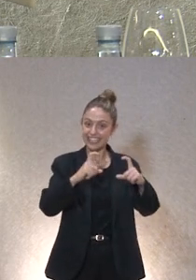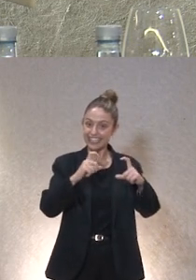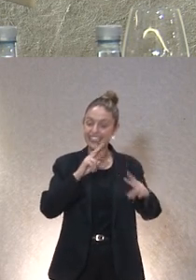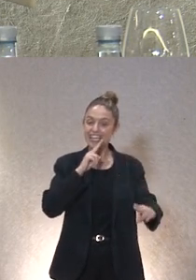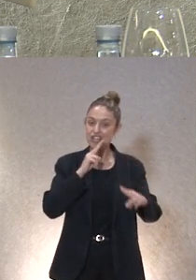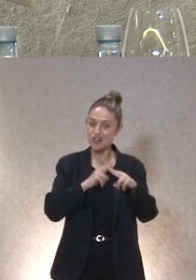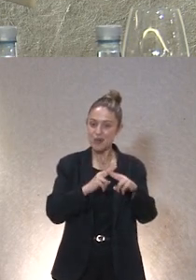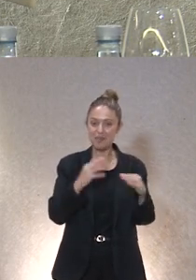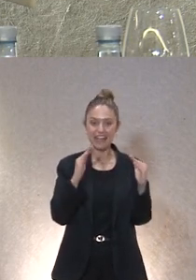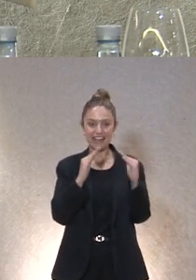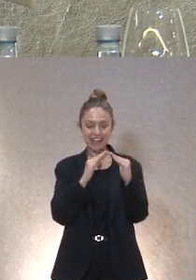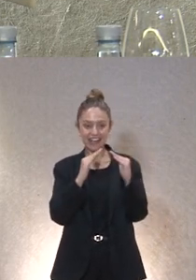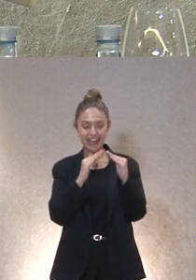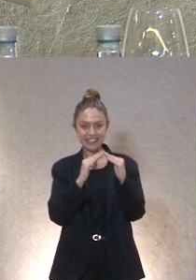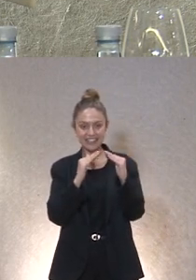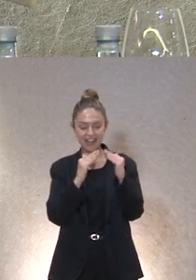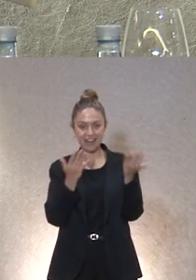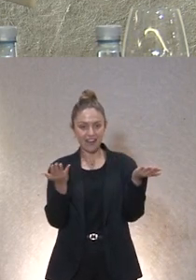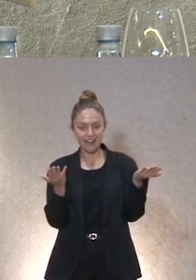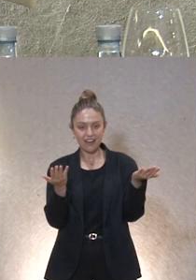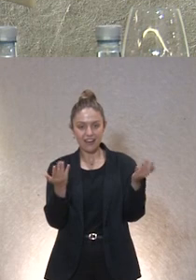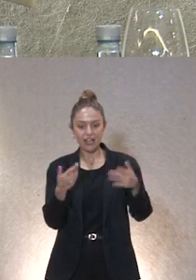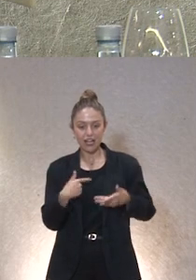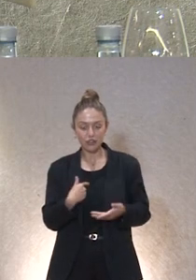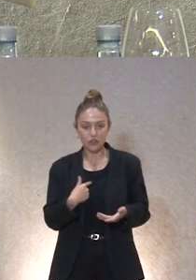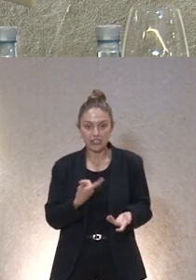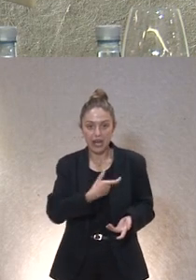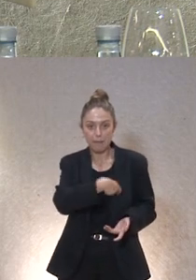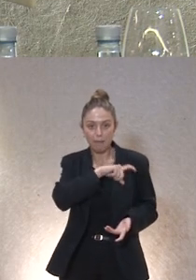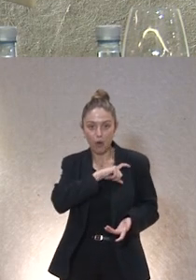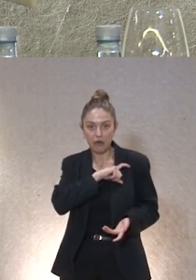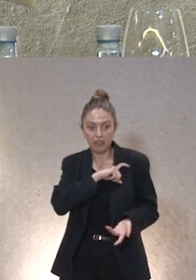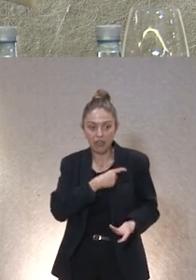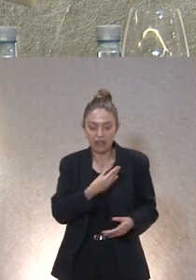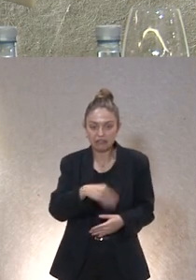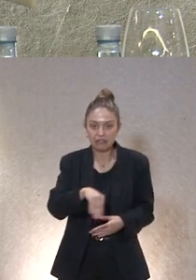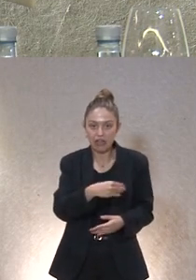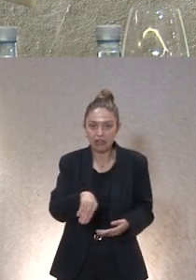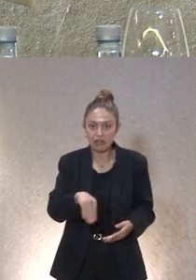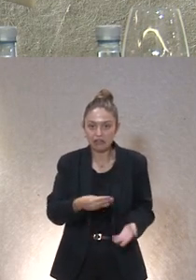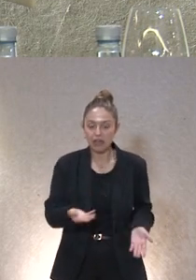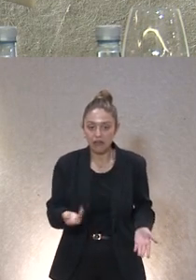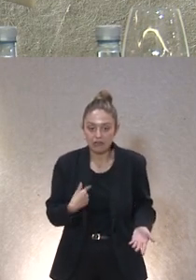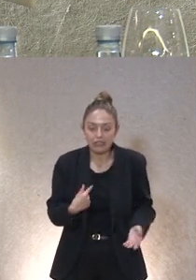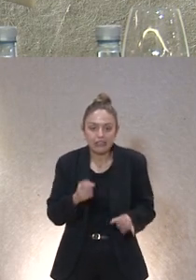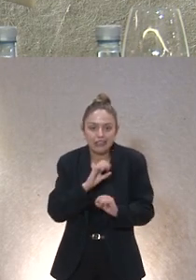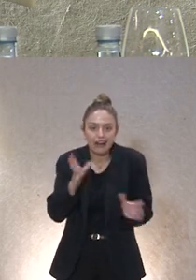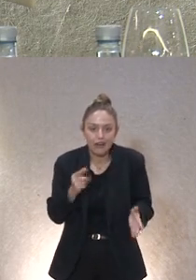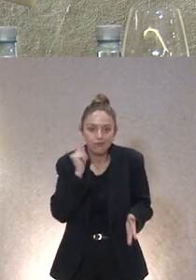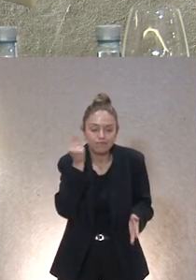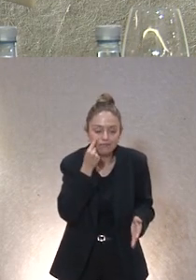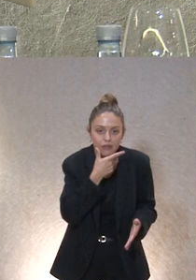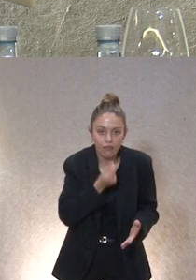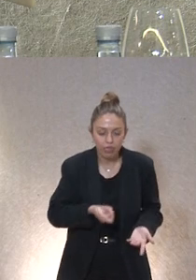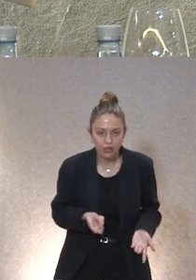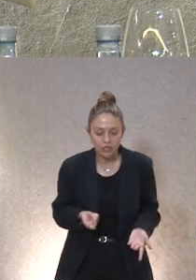su domicilio con lo cual claro la policía la que siguió la tarjeta y evidentemente claro el dilema que